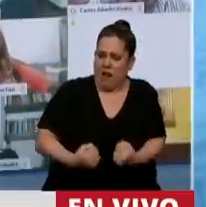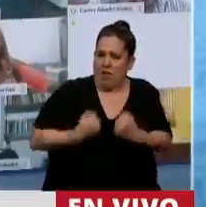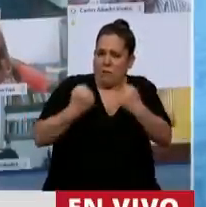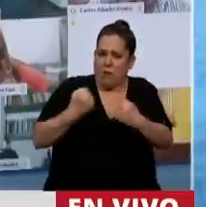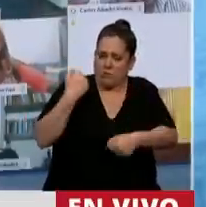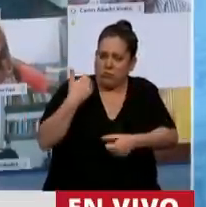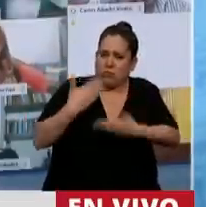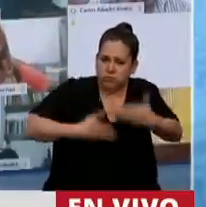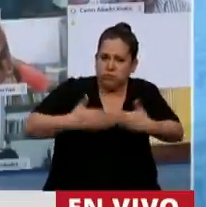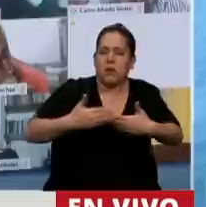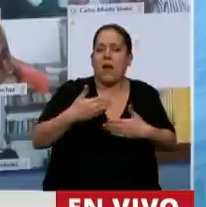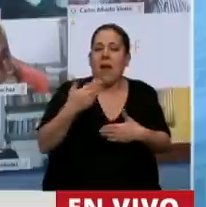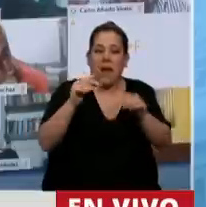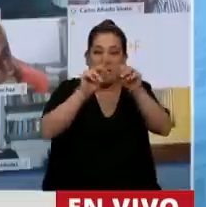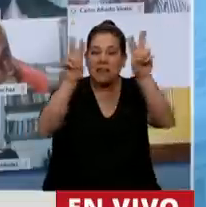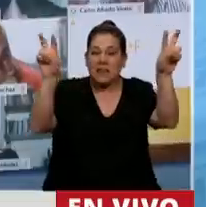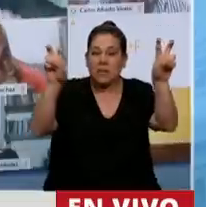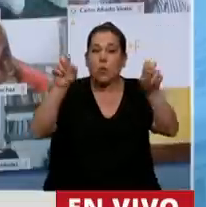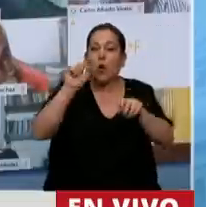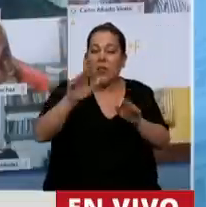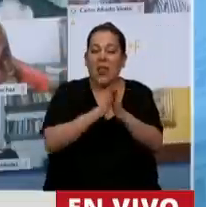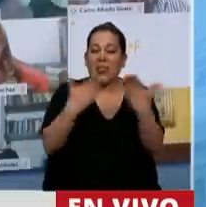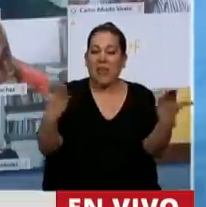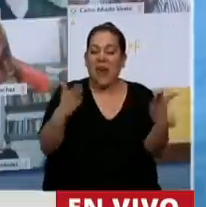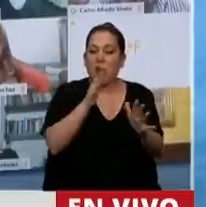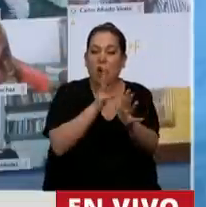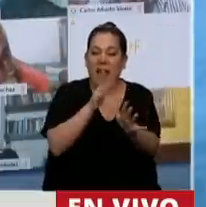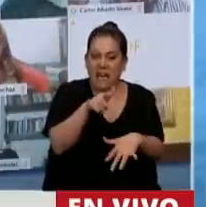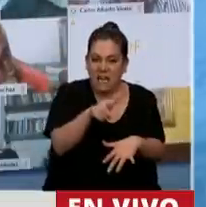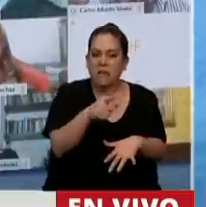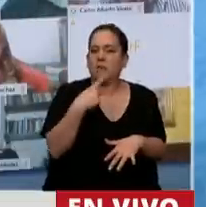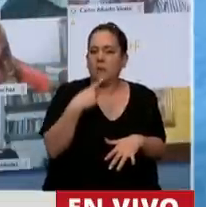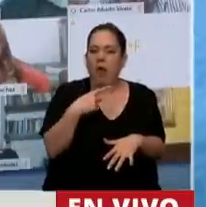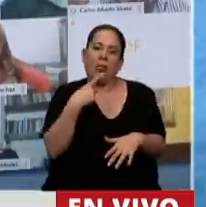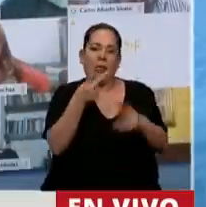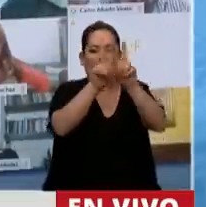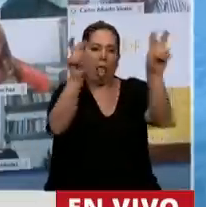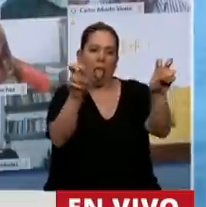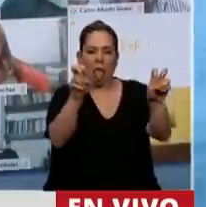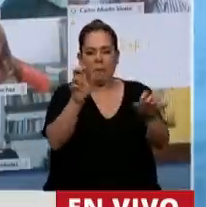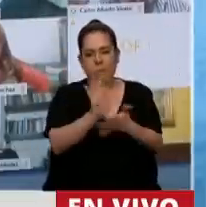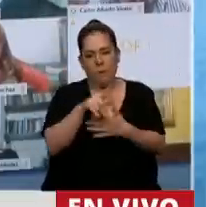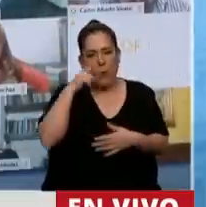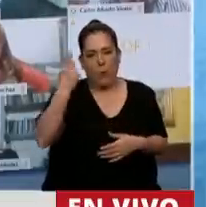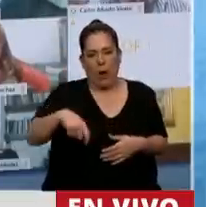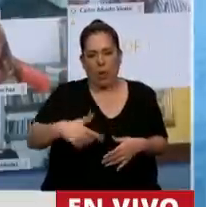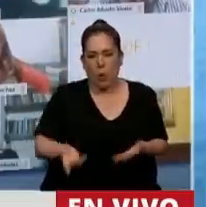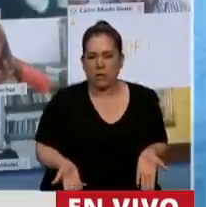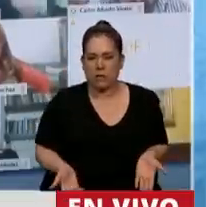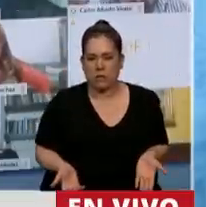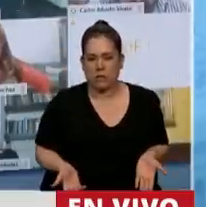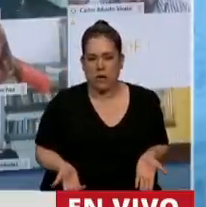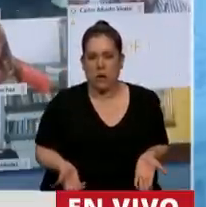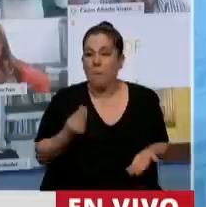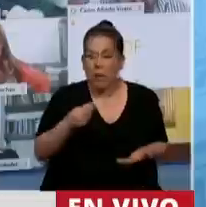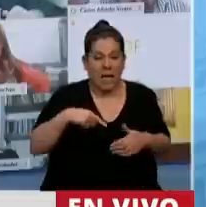títulos de Clarín y los repiten como loros. Dan vergüenza ajena. Lean el artículo entero de Clarín